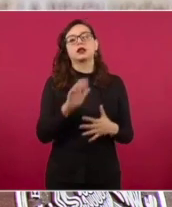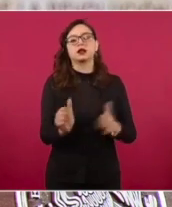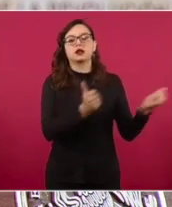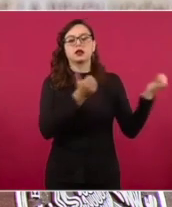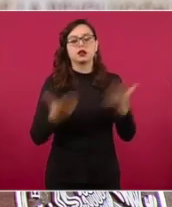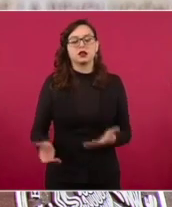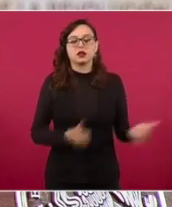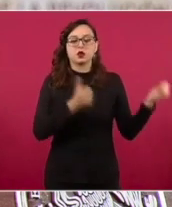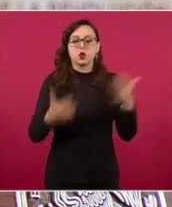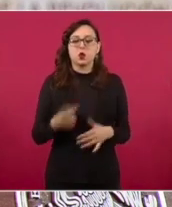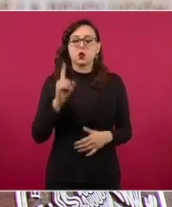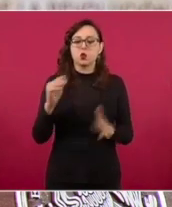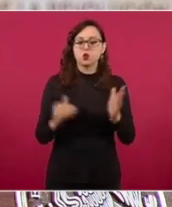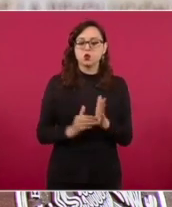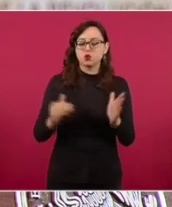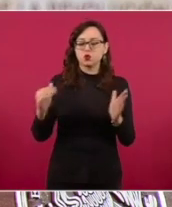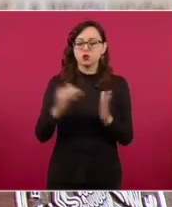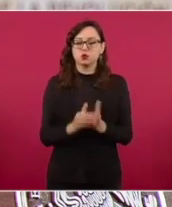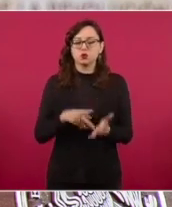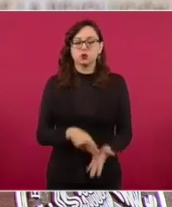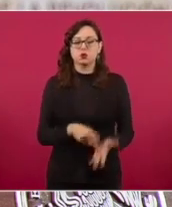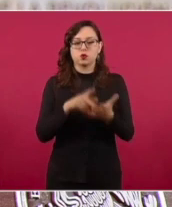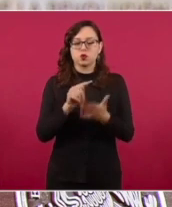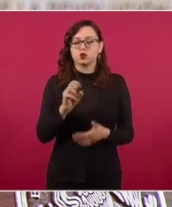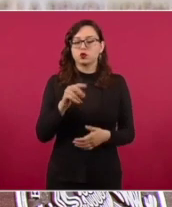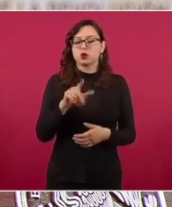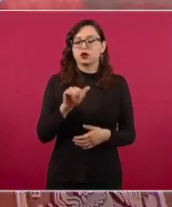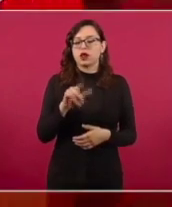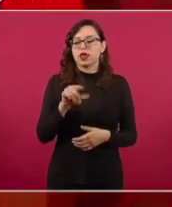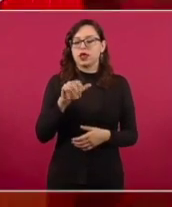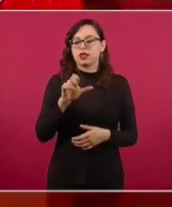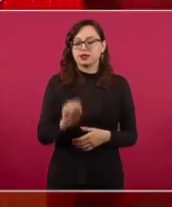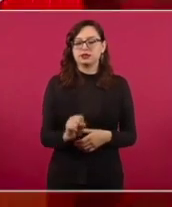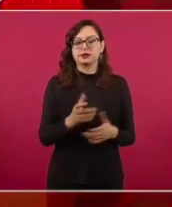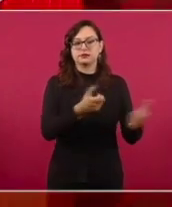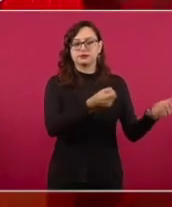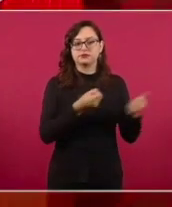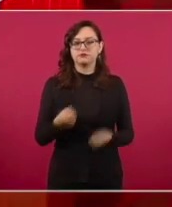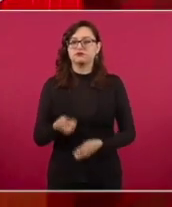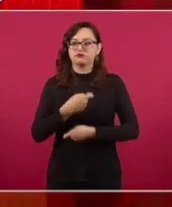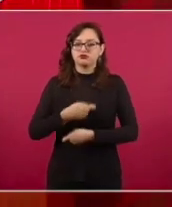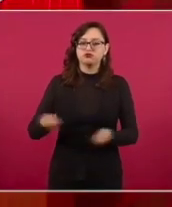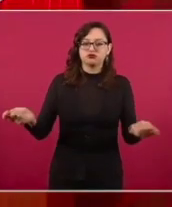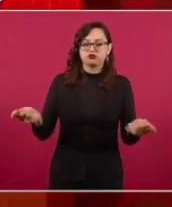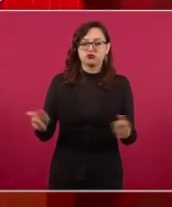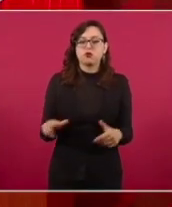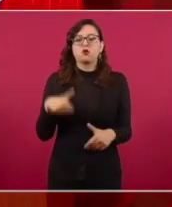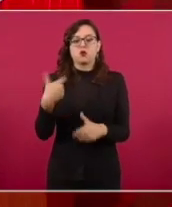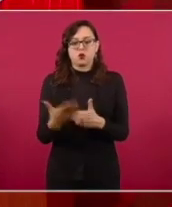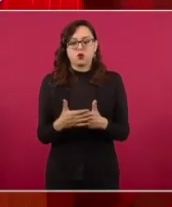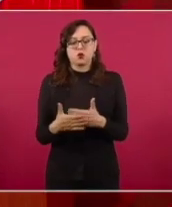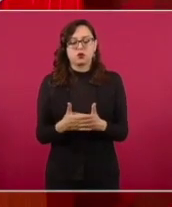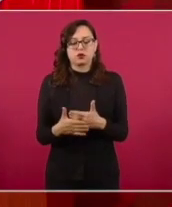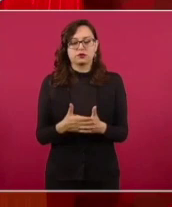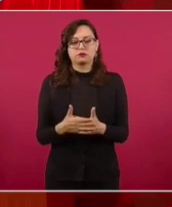toneladas de sulfato de amonio y que sería distribuido a través de Segalmex. Estamos próximos, en los próximos